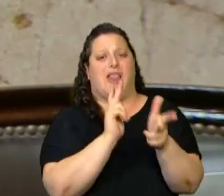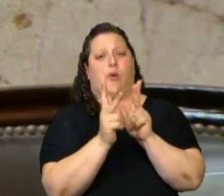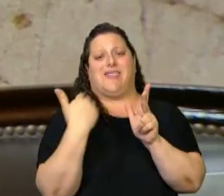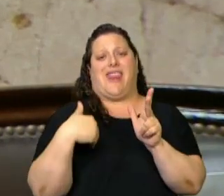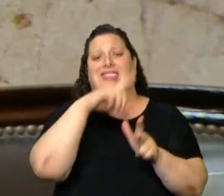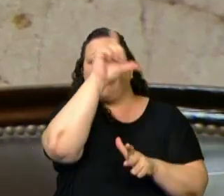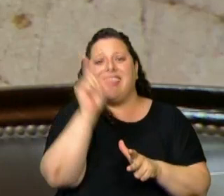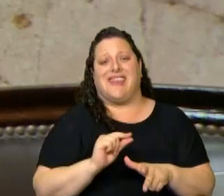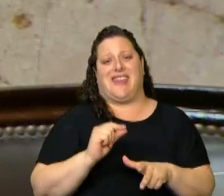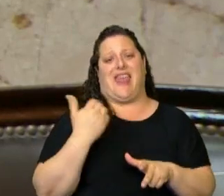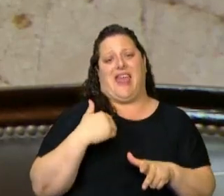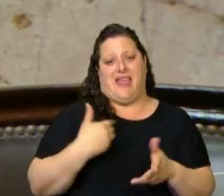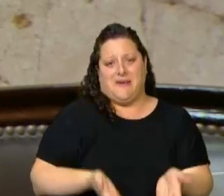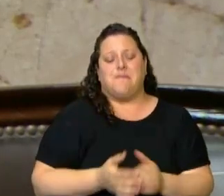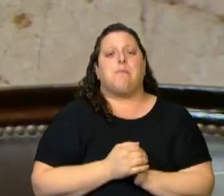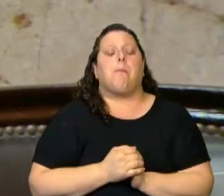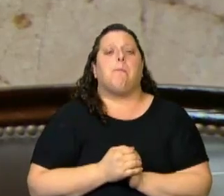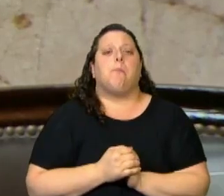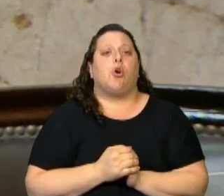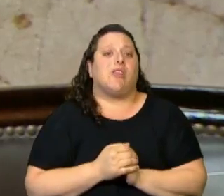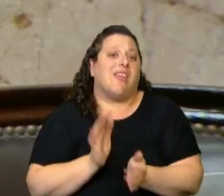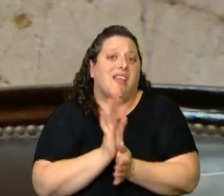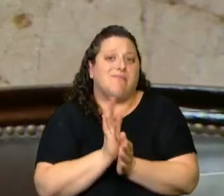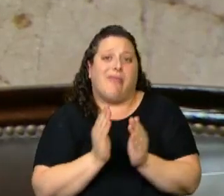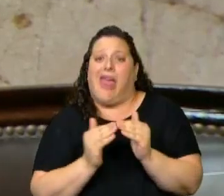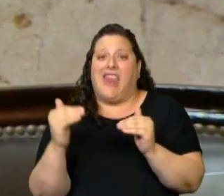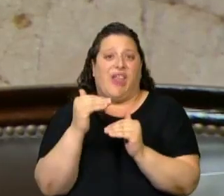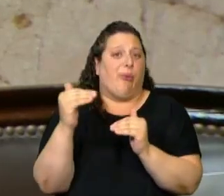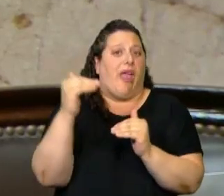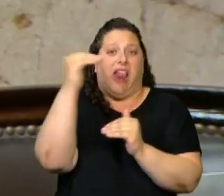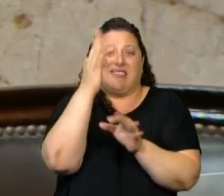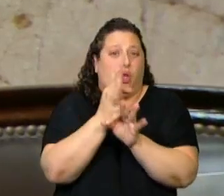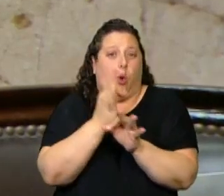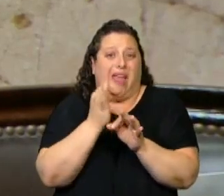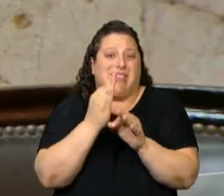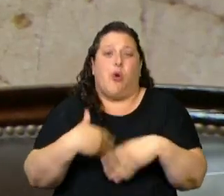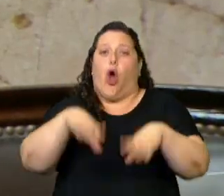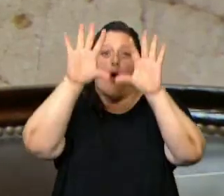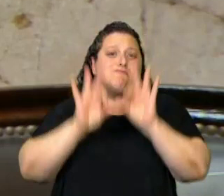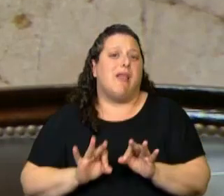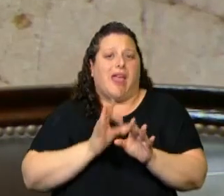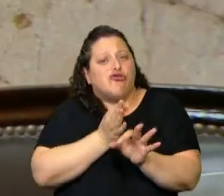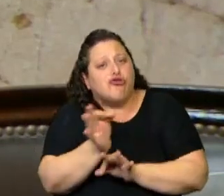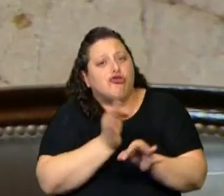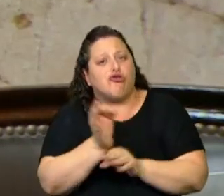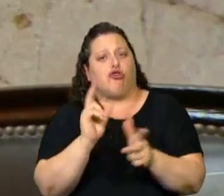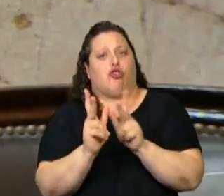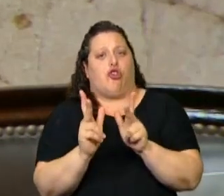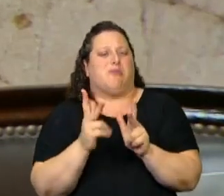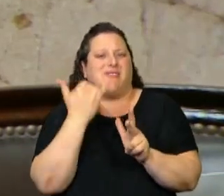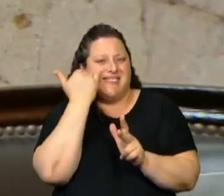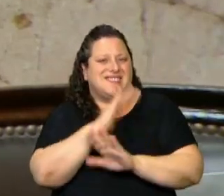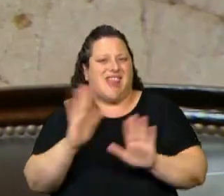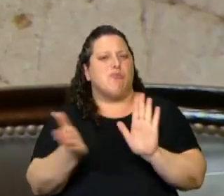territorio nacional para que en todos los niveles de educación incluso queda demostrado que cuando los niños y niñas aprenden esta lengua, cuando